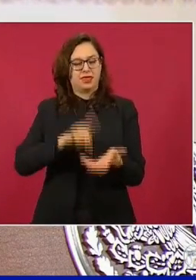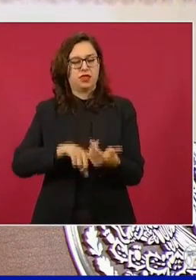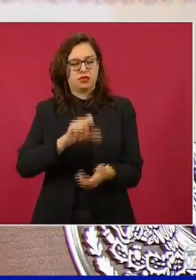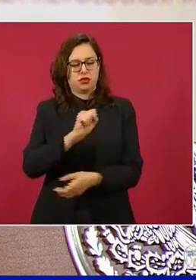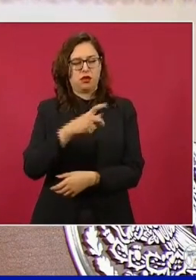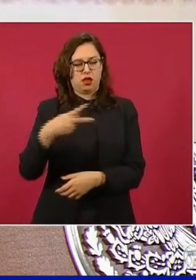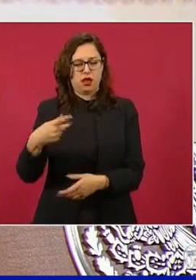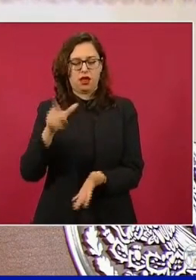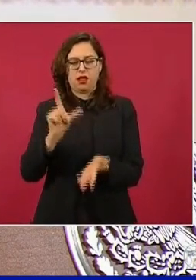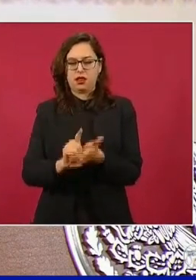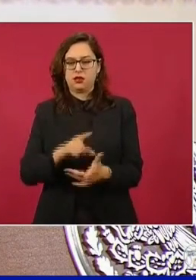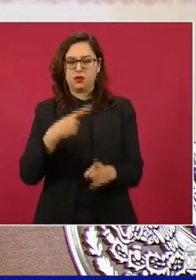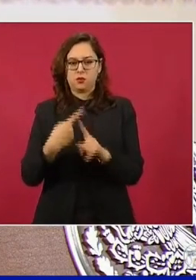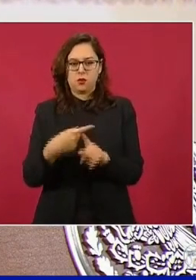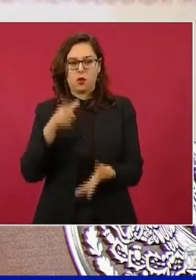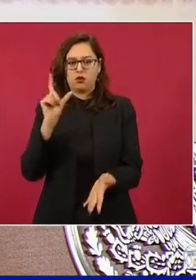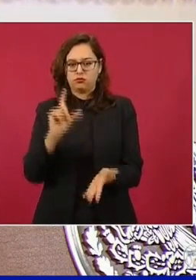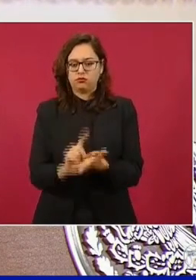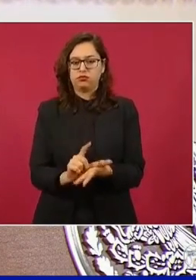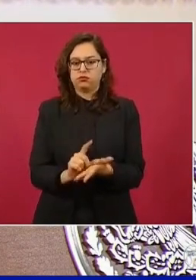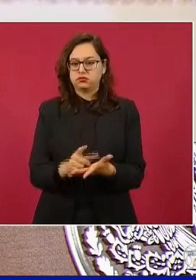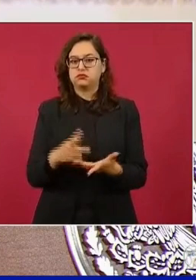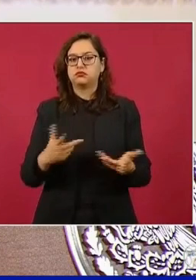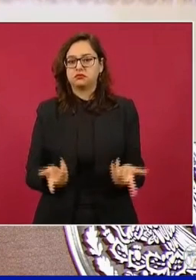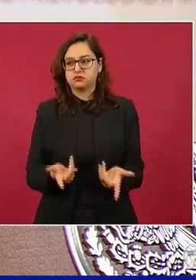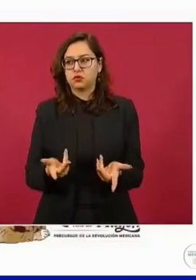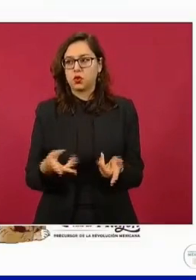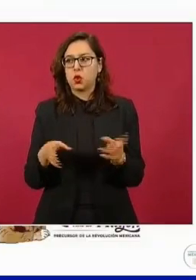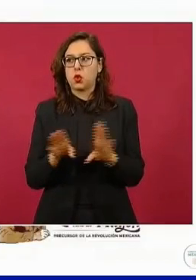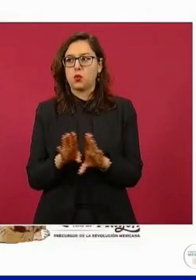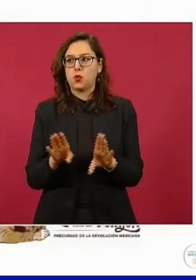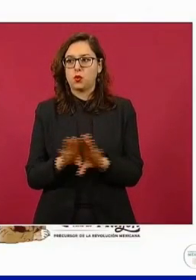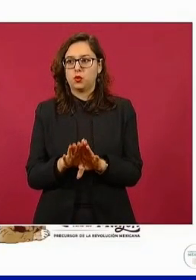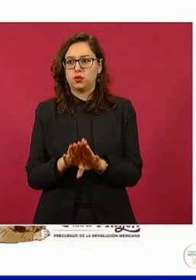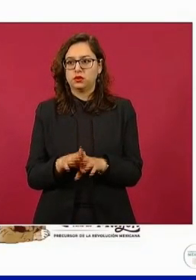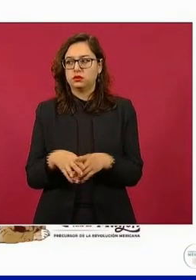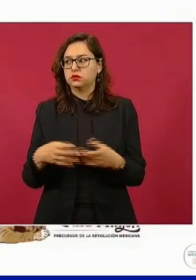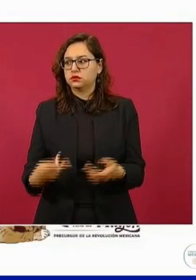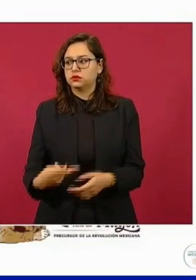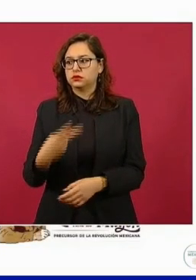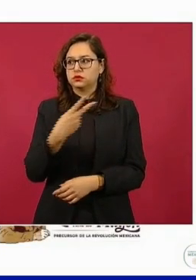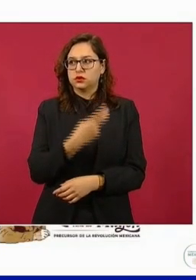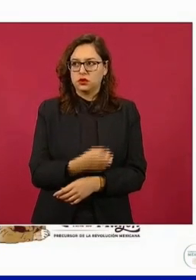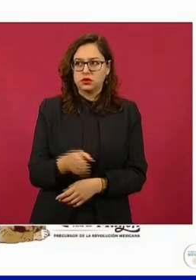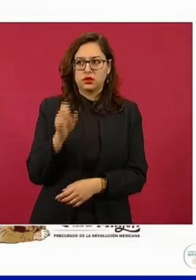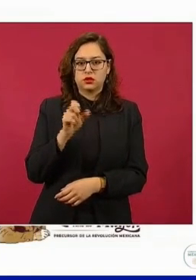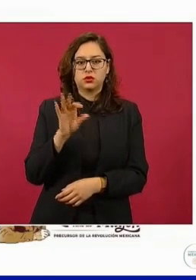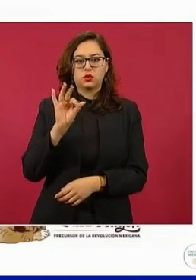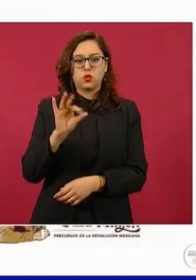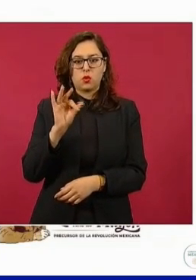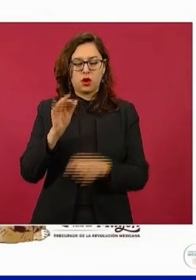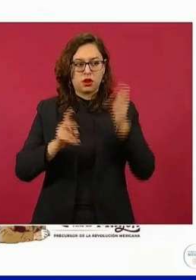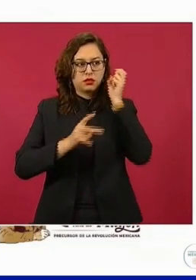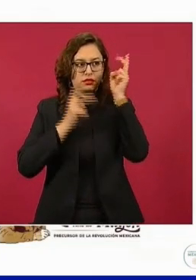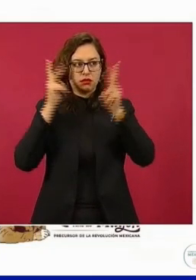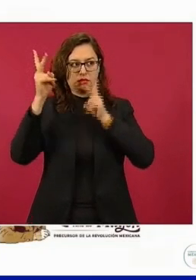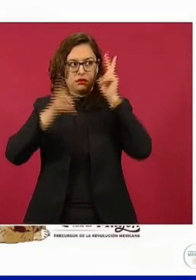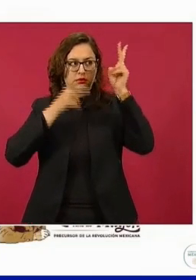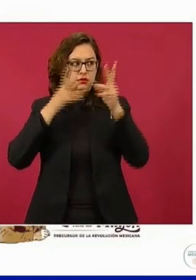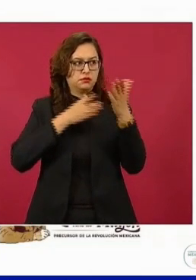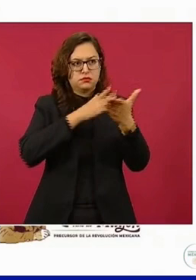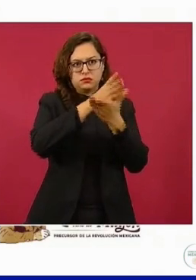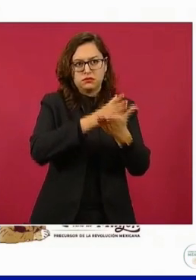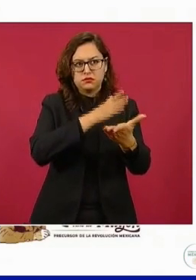de la app de litro por litro y lo hicimos por medio de 240 visitas y o verificaciones.